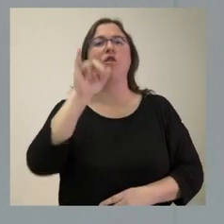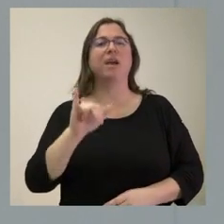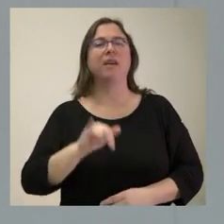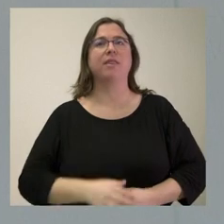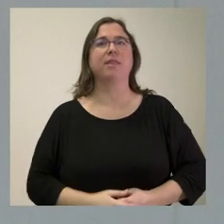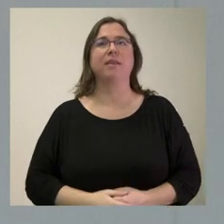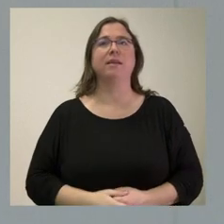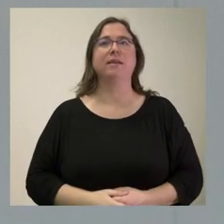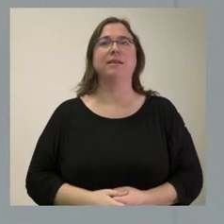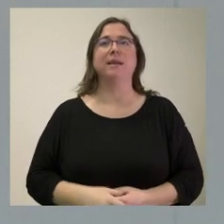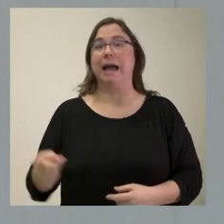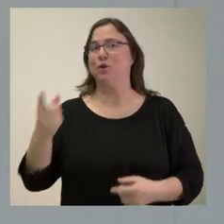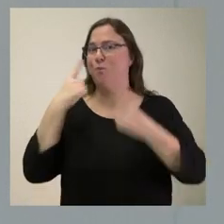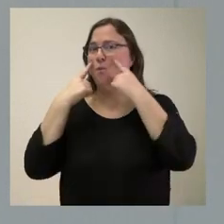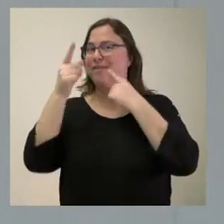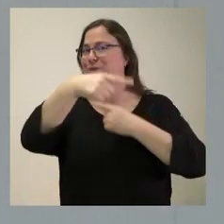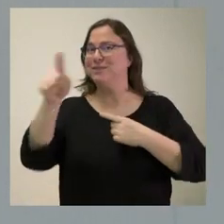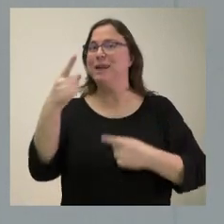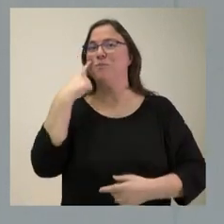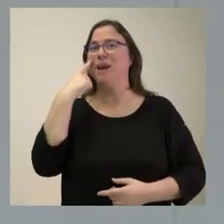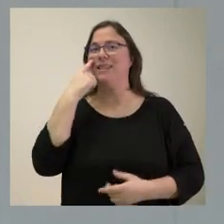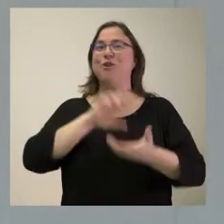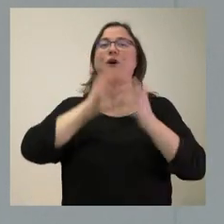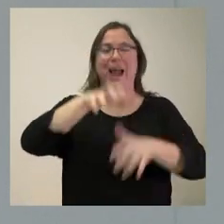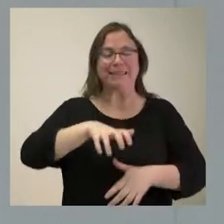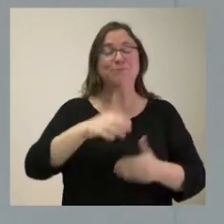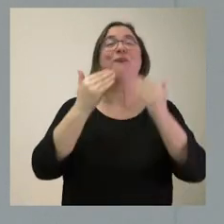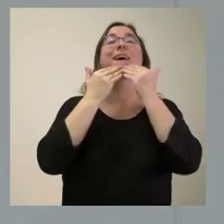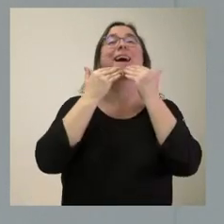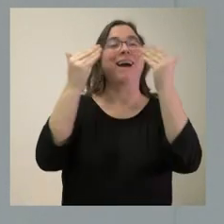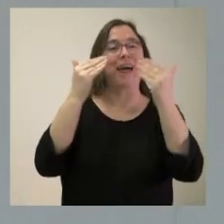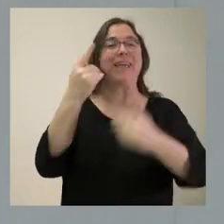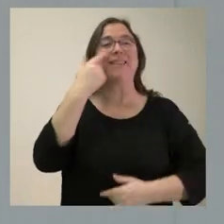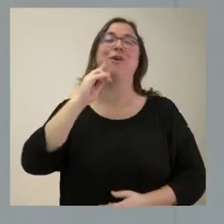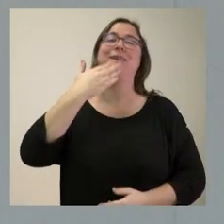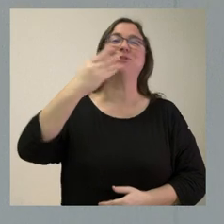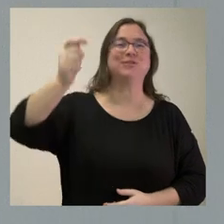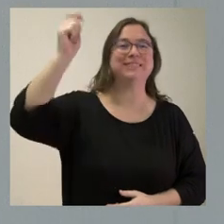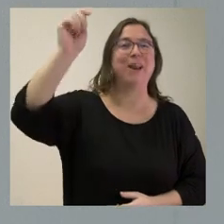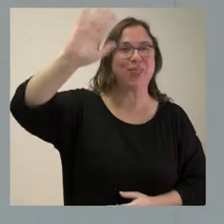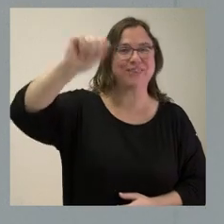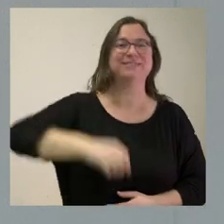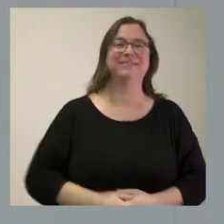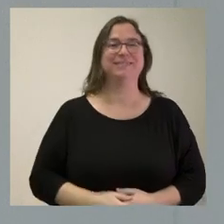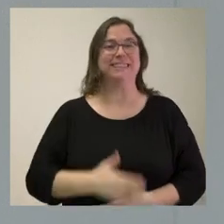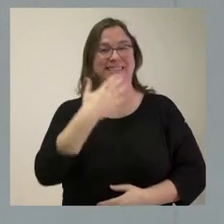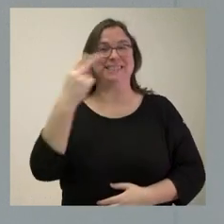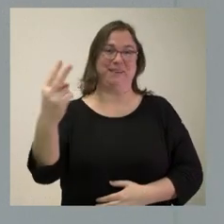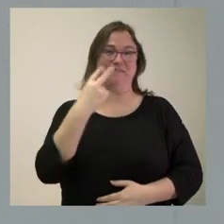sexta lo saben mejor que Están muy atentos a la rueda de prensa de Castilla. A cual le agradezco y aprovecho para saludarla, si me está